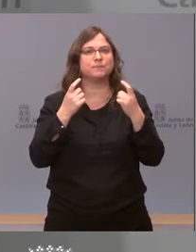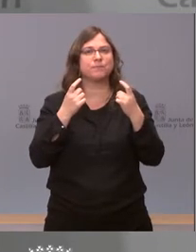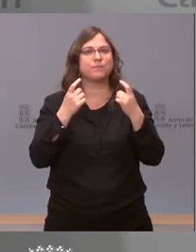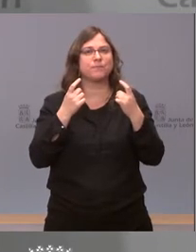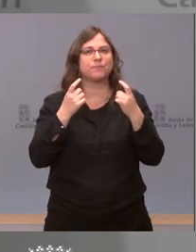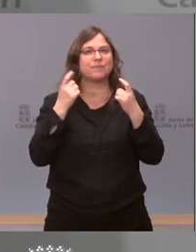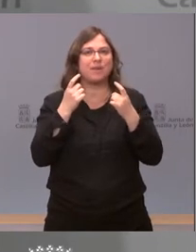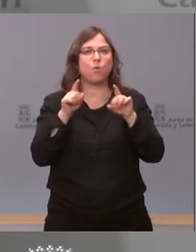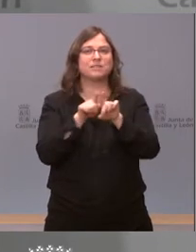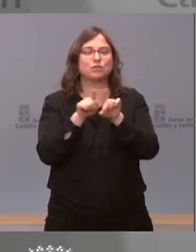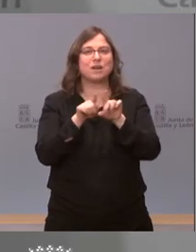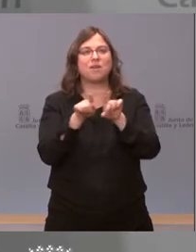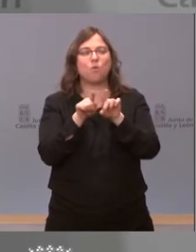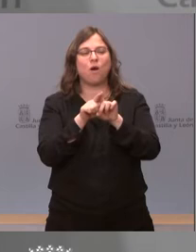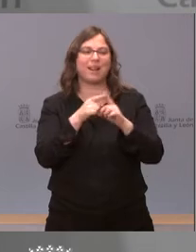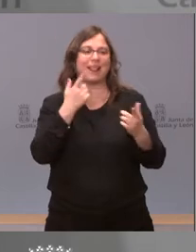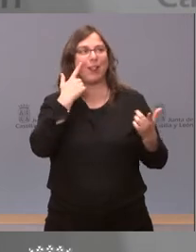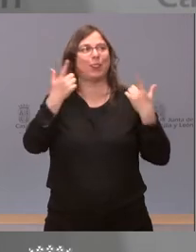espectáculo. Pero